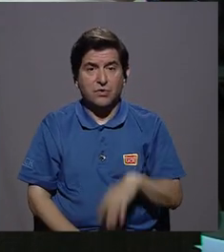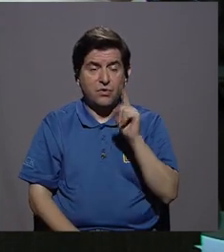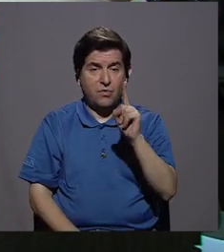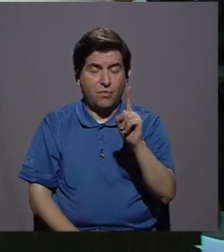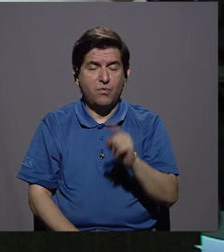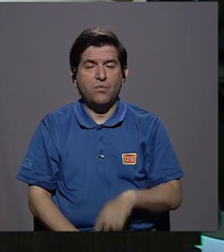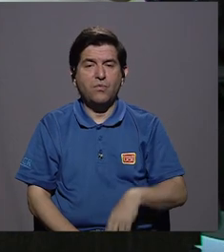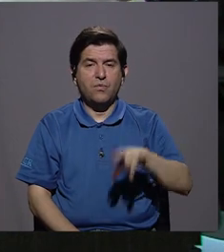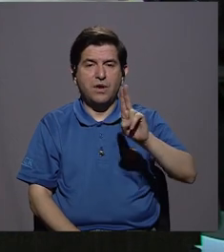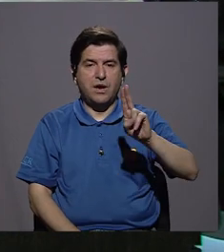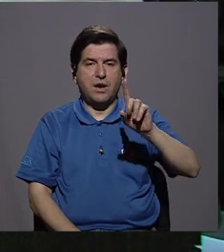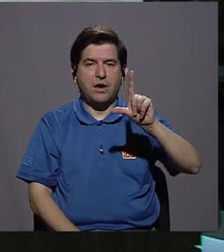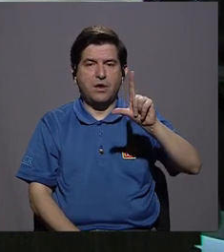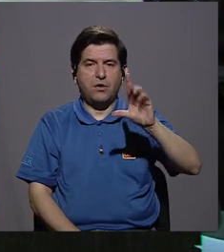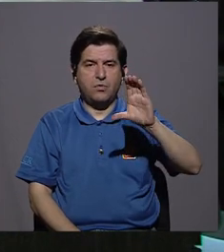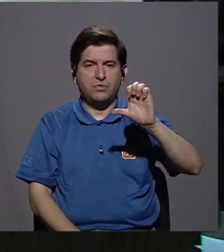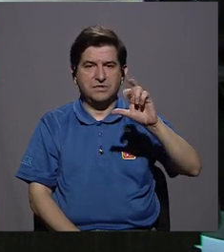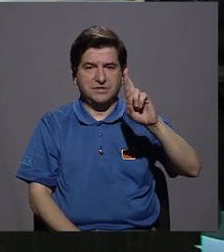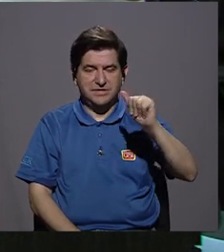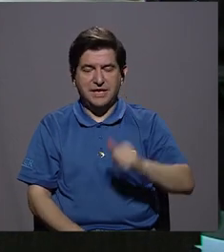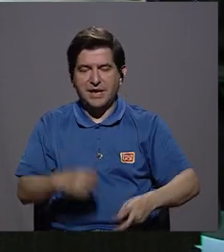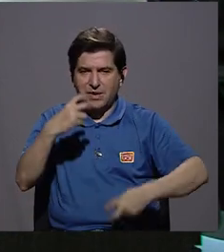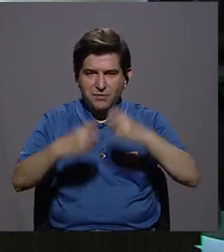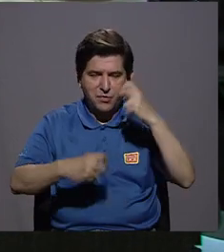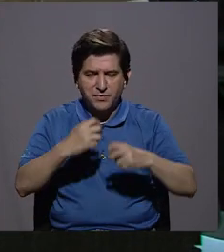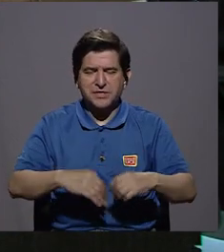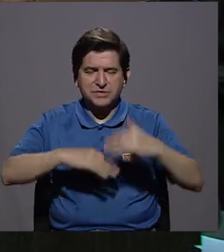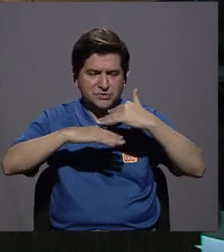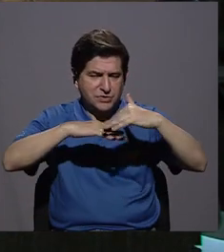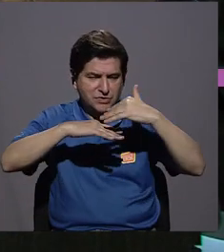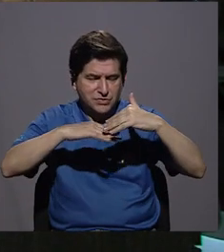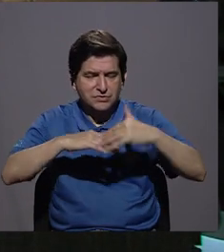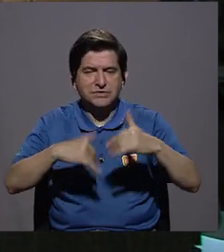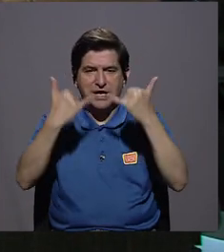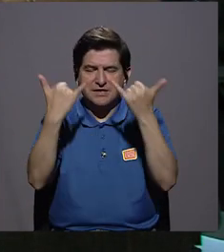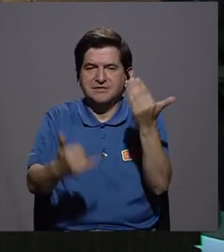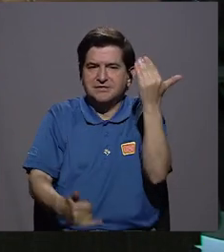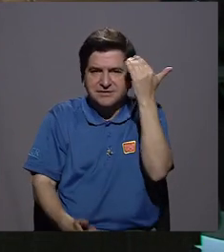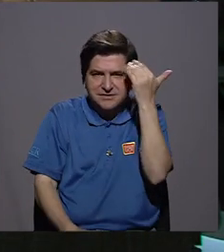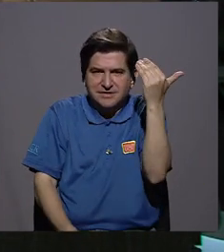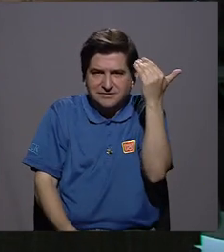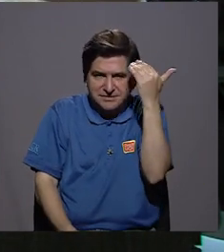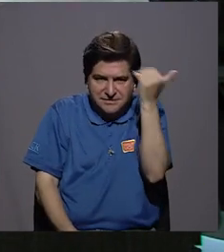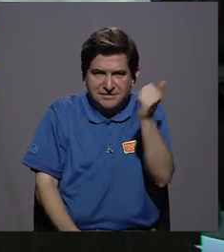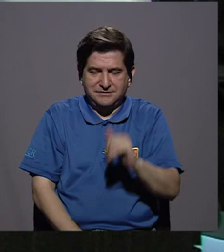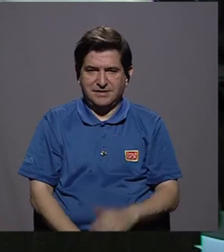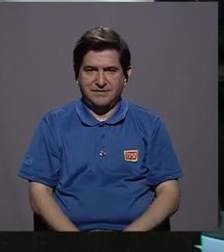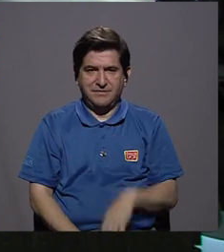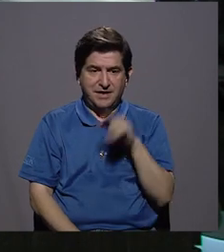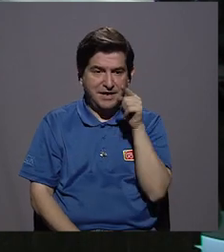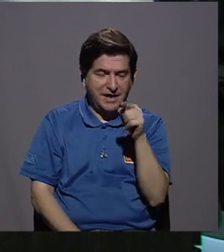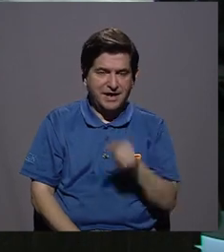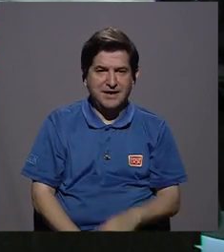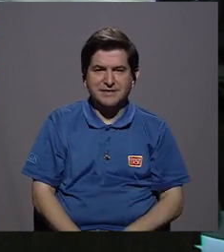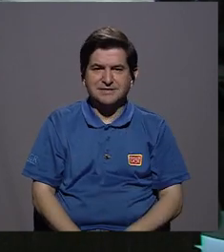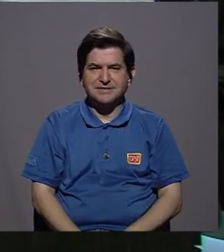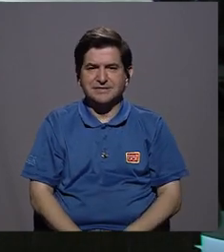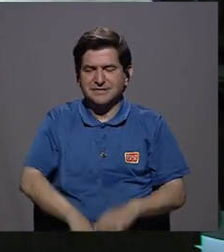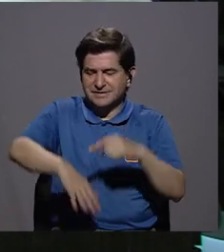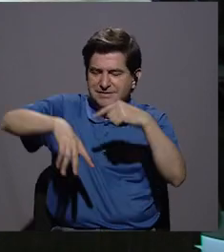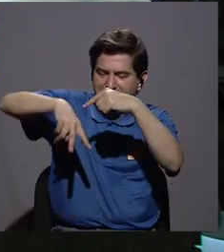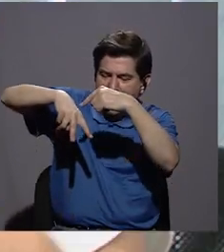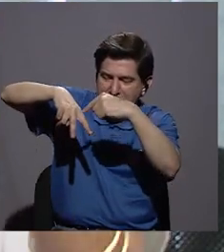por insuficiencia venosa crónica, conocida, porque es conocida, es una pierna